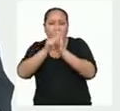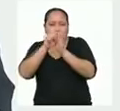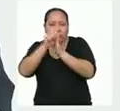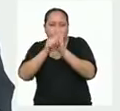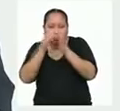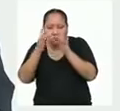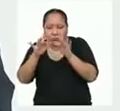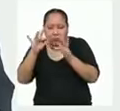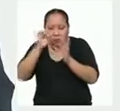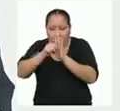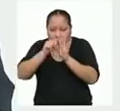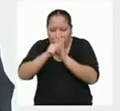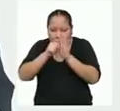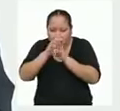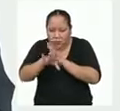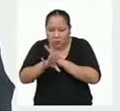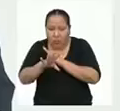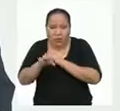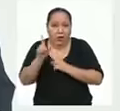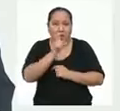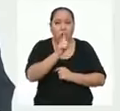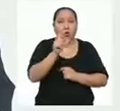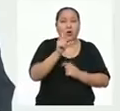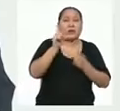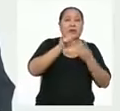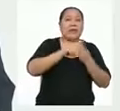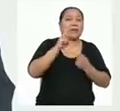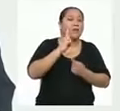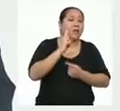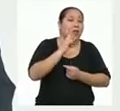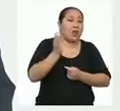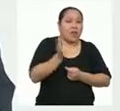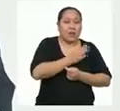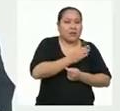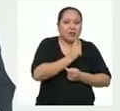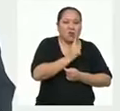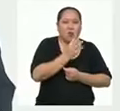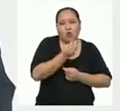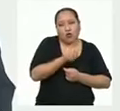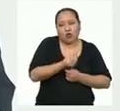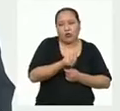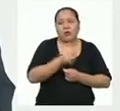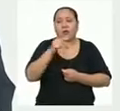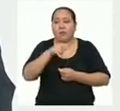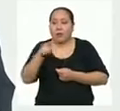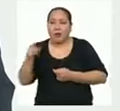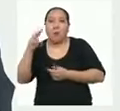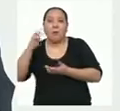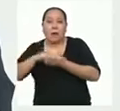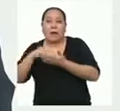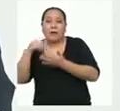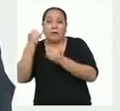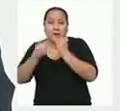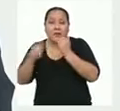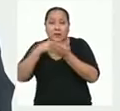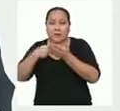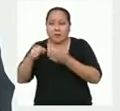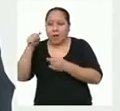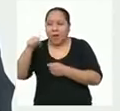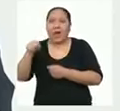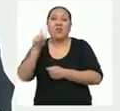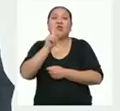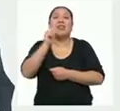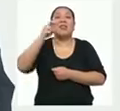sociales que de lunes a viernes, eso constituye una tendencia. Y, a partir de ella, puedes